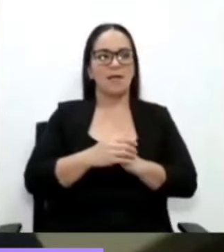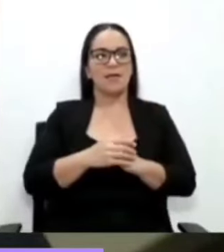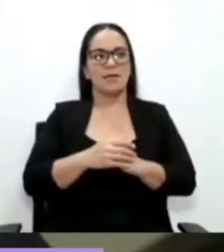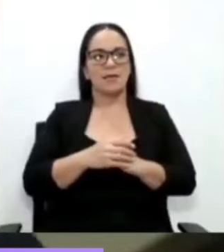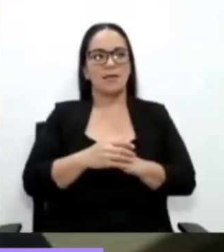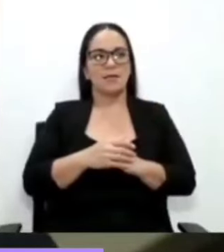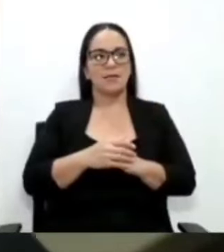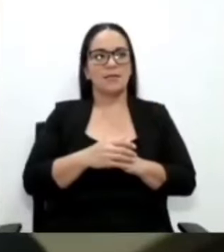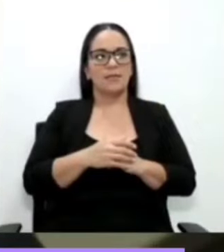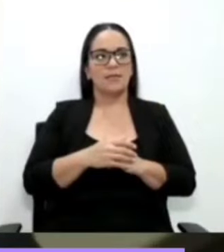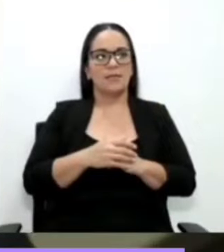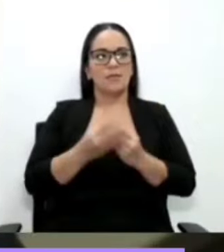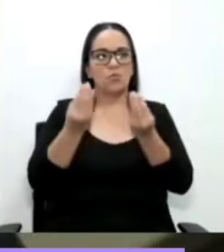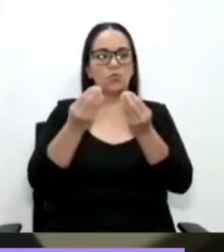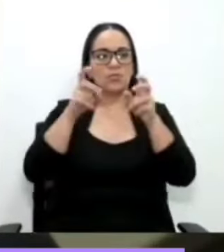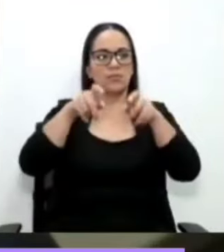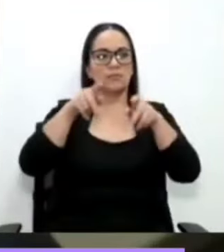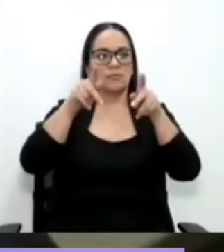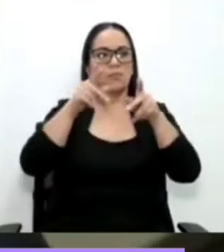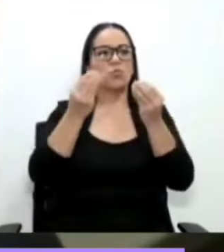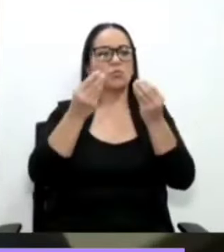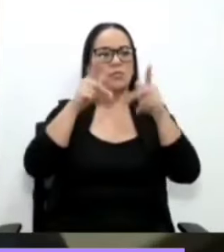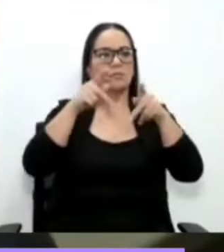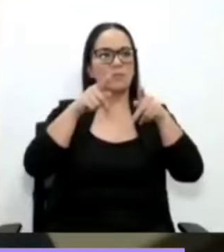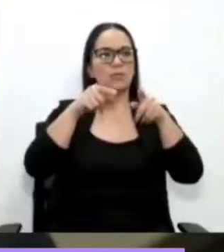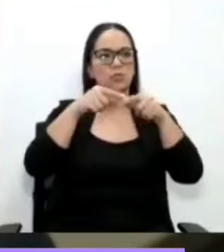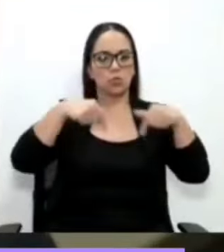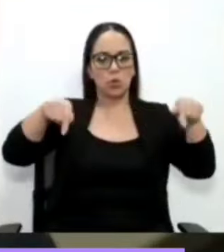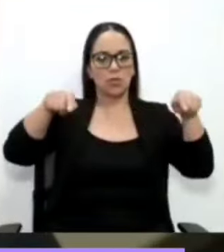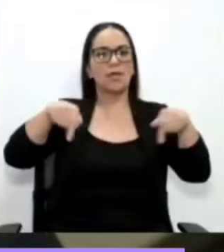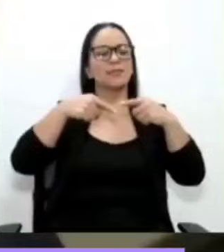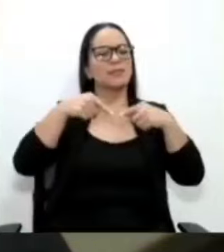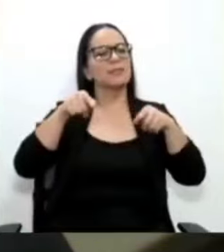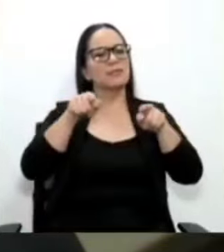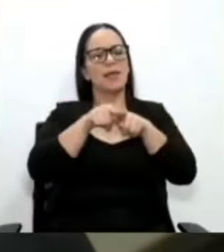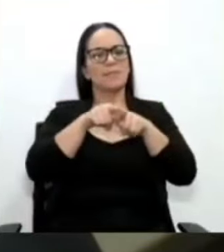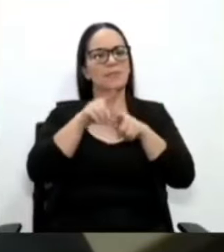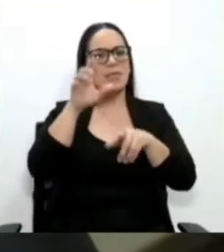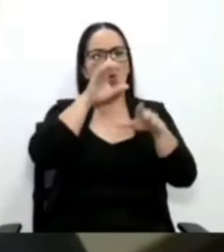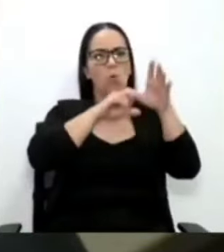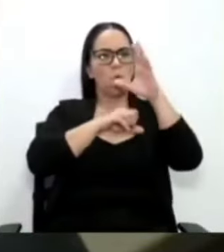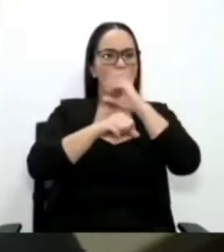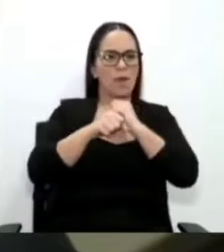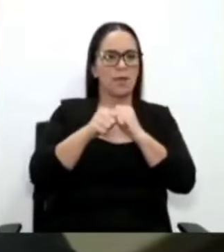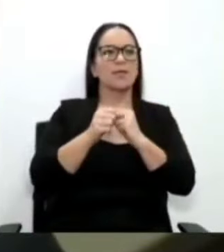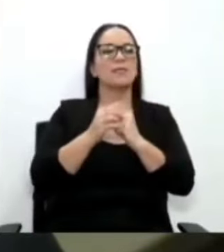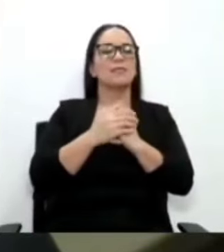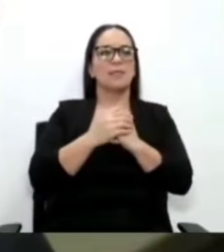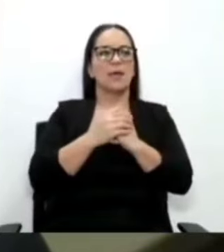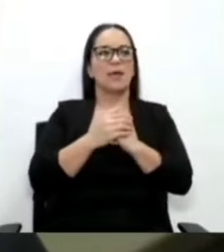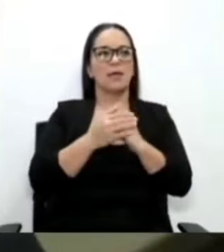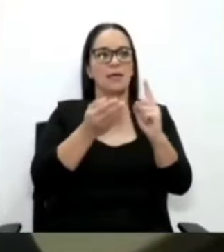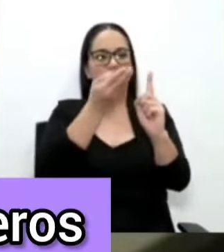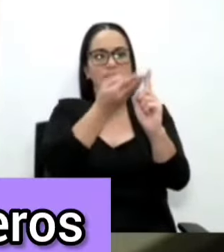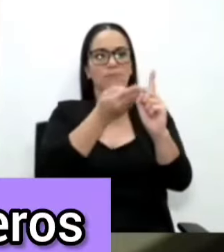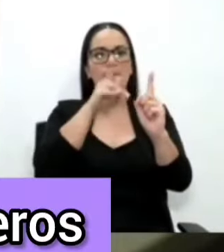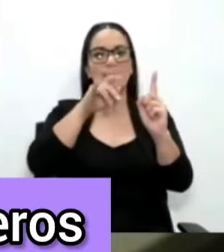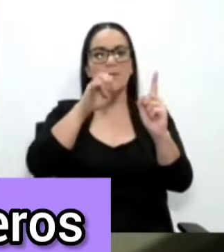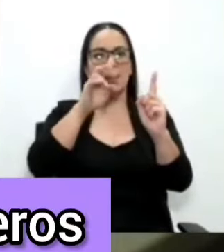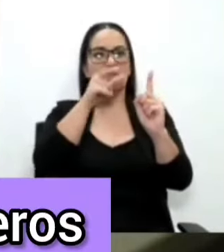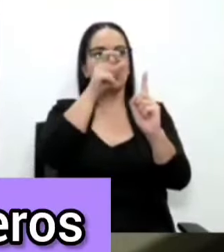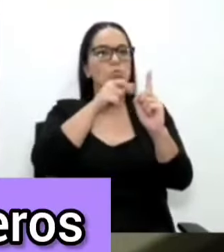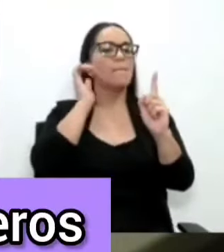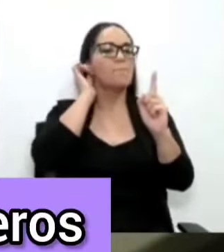legislativo han extenuado su preocupación en la manera como, siendo no sólo una mujer, sino una adulta mayor, ha sido